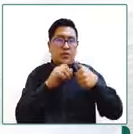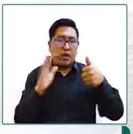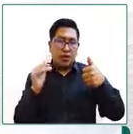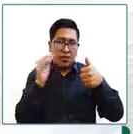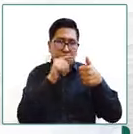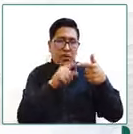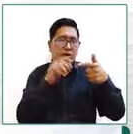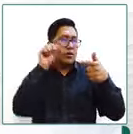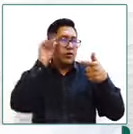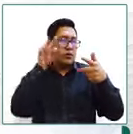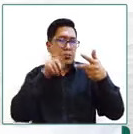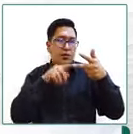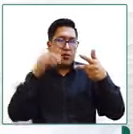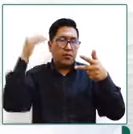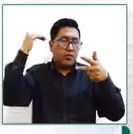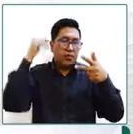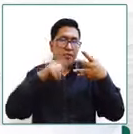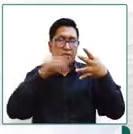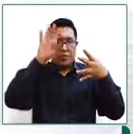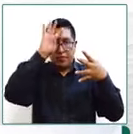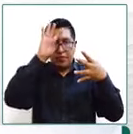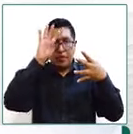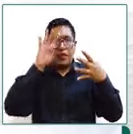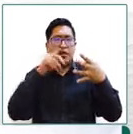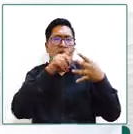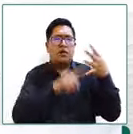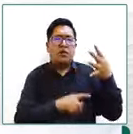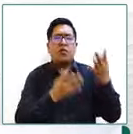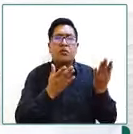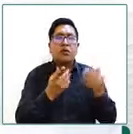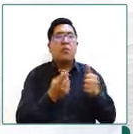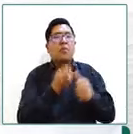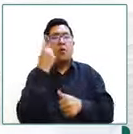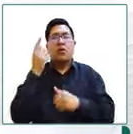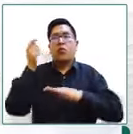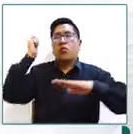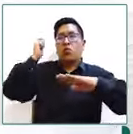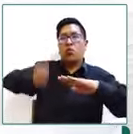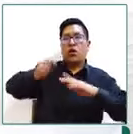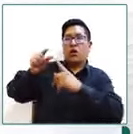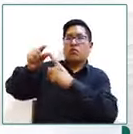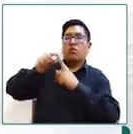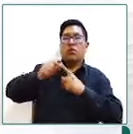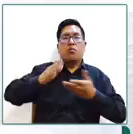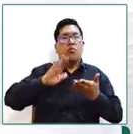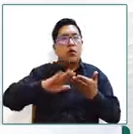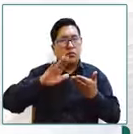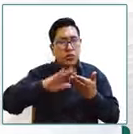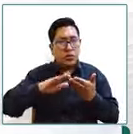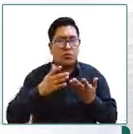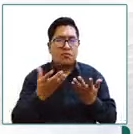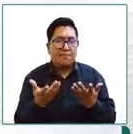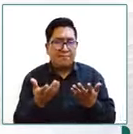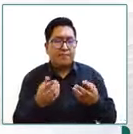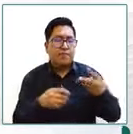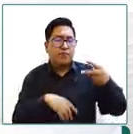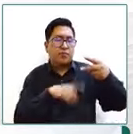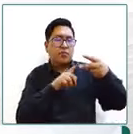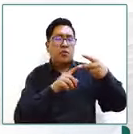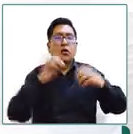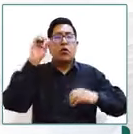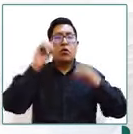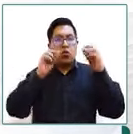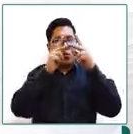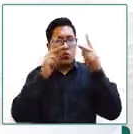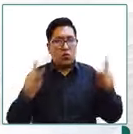se precisan de autorizaciones otorgadas por los juzgados de la niñez y adolescencia en el caso de Oruro